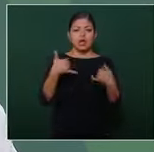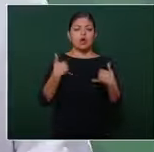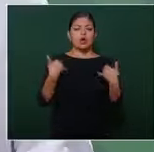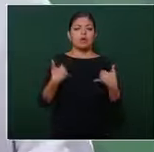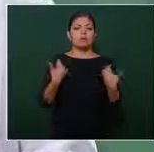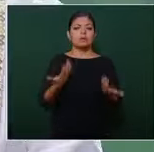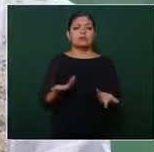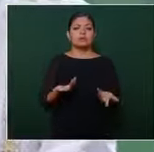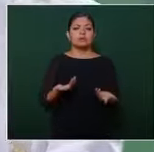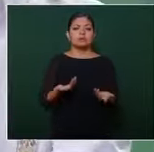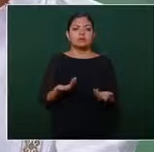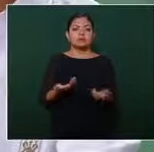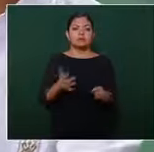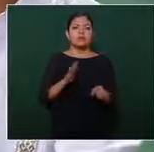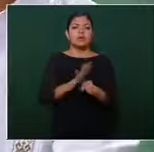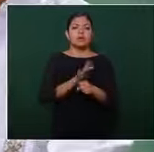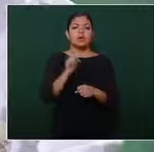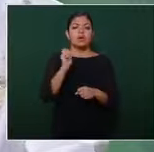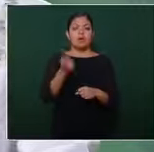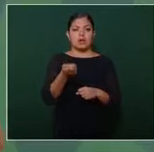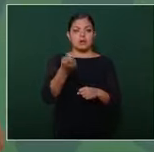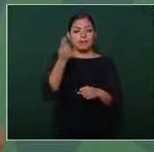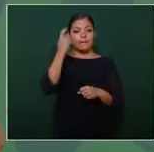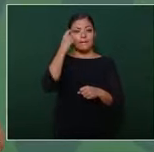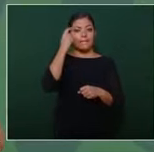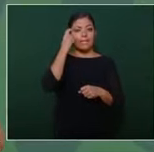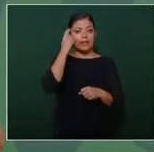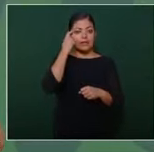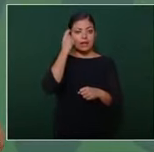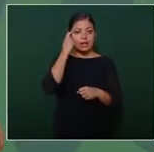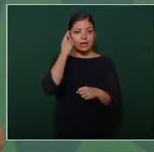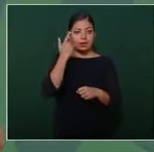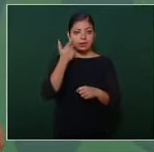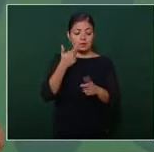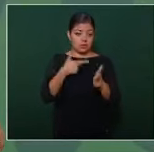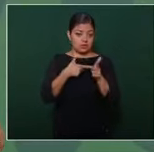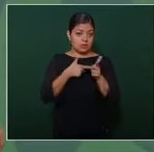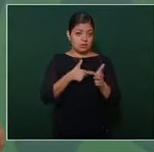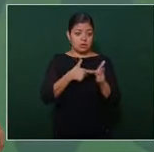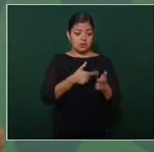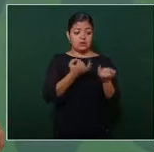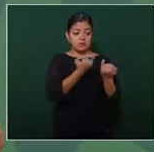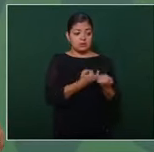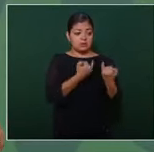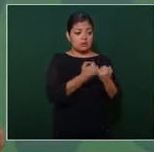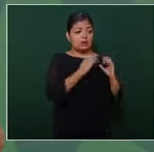¿cuál era la mentalidad? y sigue siendo la mentalidad de los conservadores